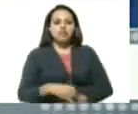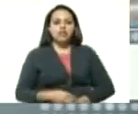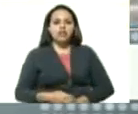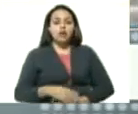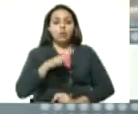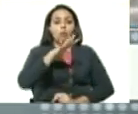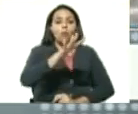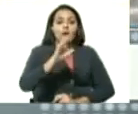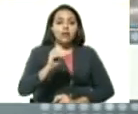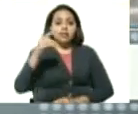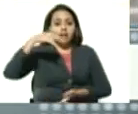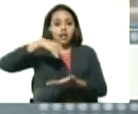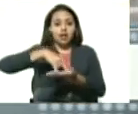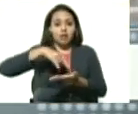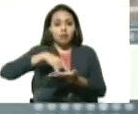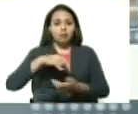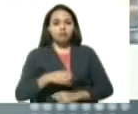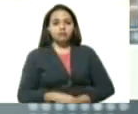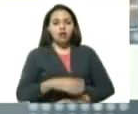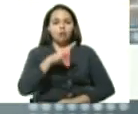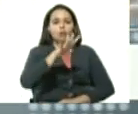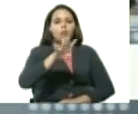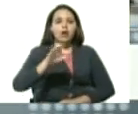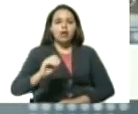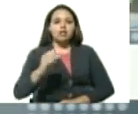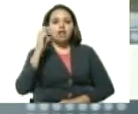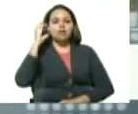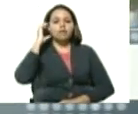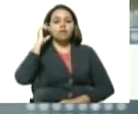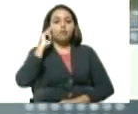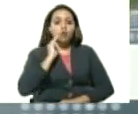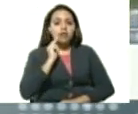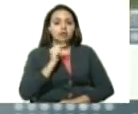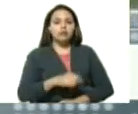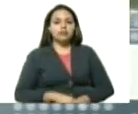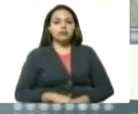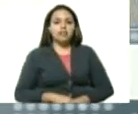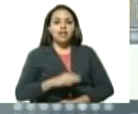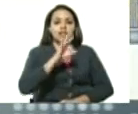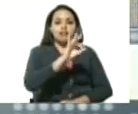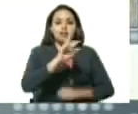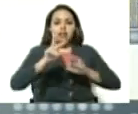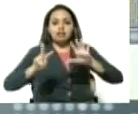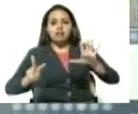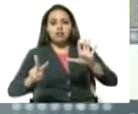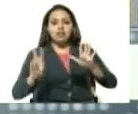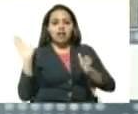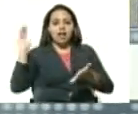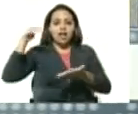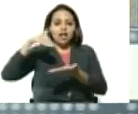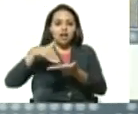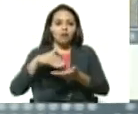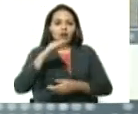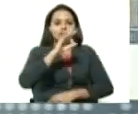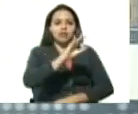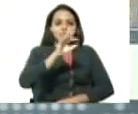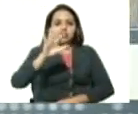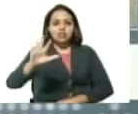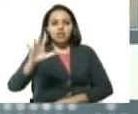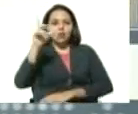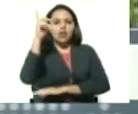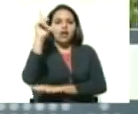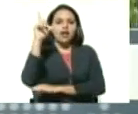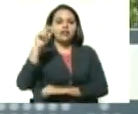40 al estado Carabobo, 40 al estado Bolívar, 37 al estado Aragua, 35 al estado